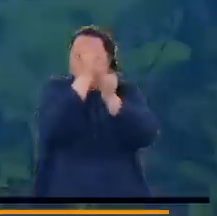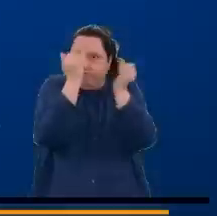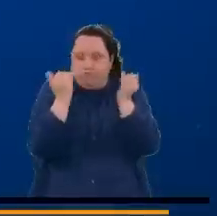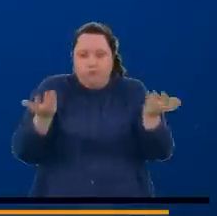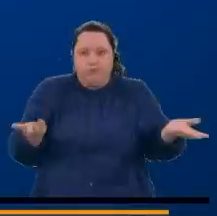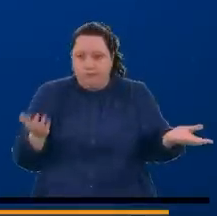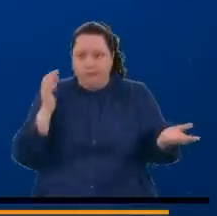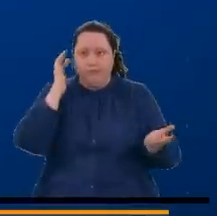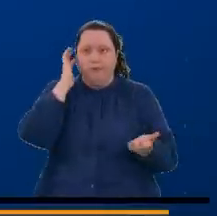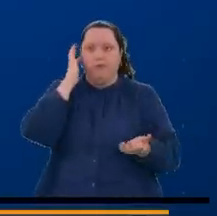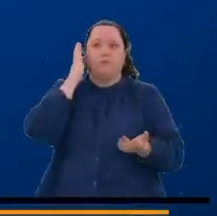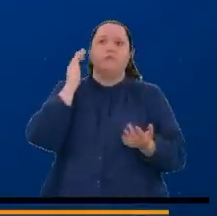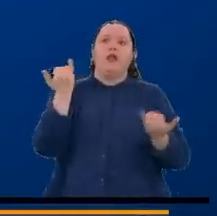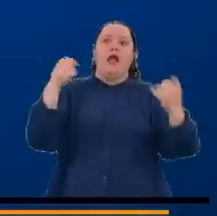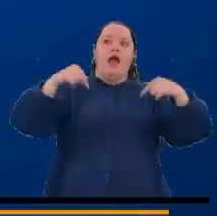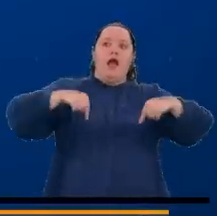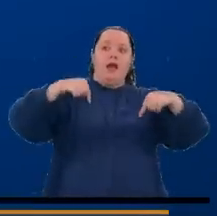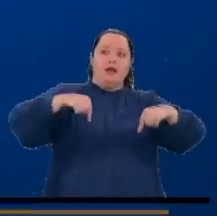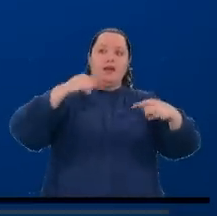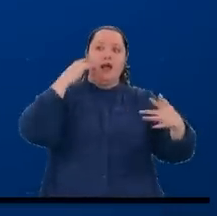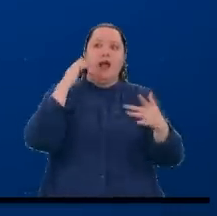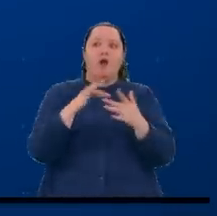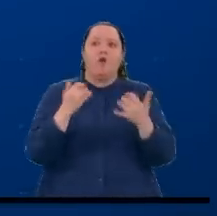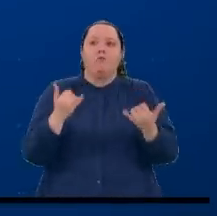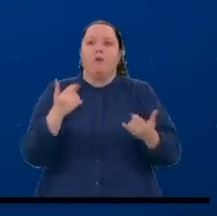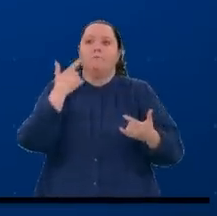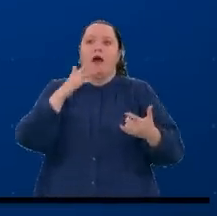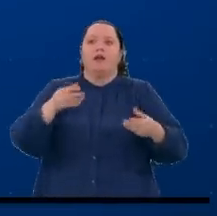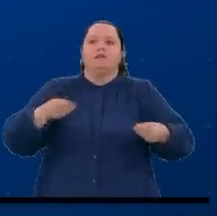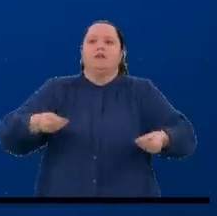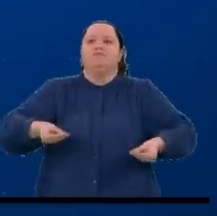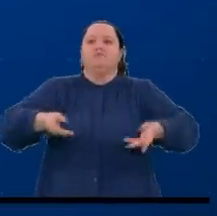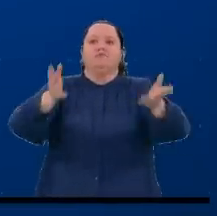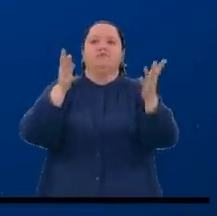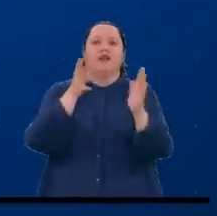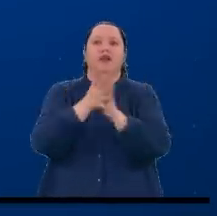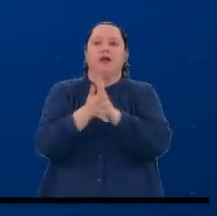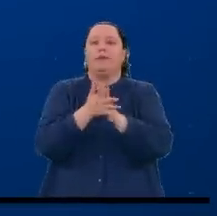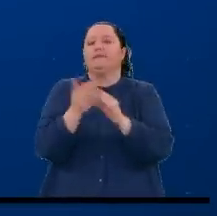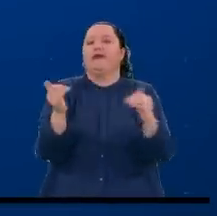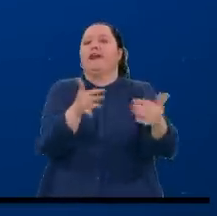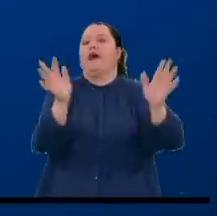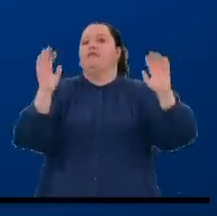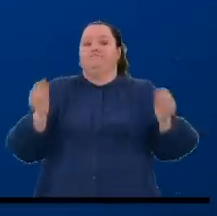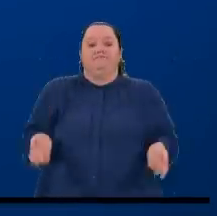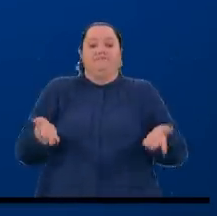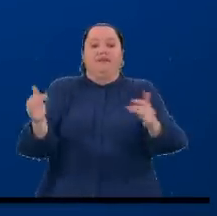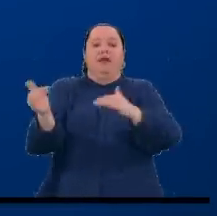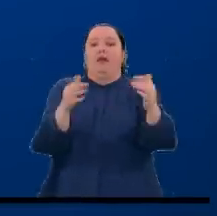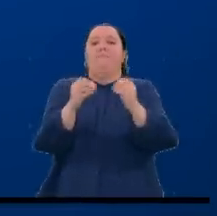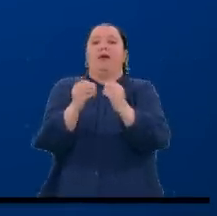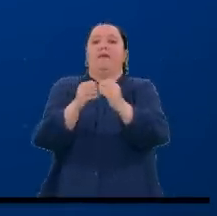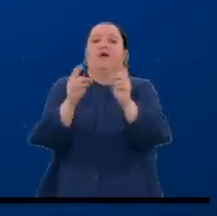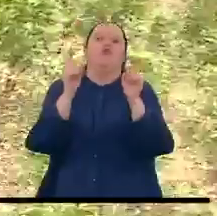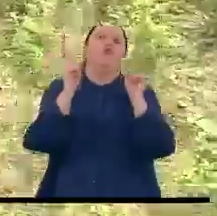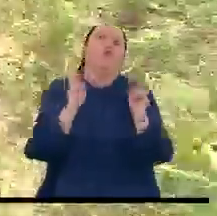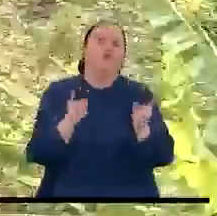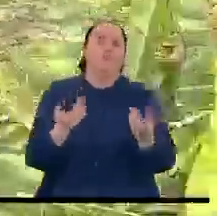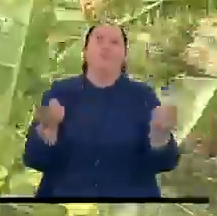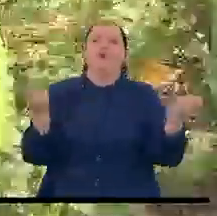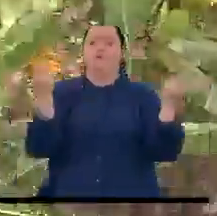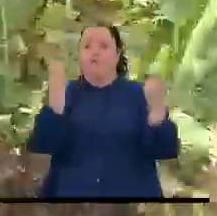en el momento, o sea en el momento, eso es atirar más la guerra en el país porque se va a ver más